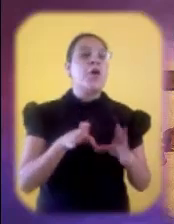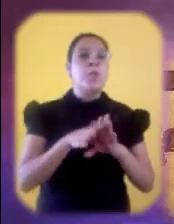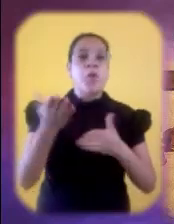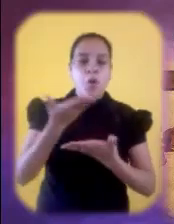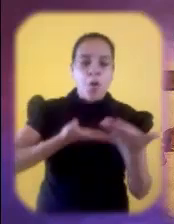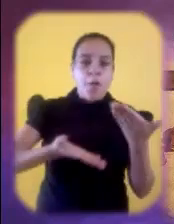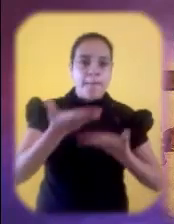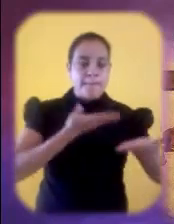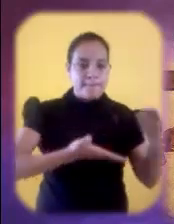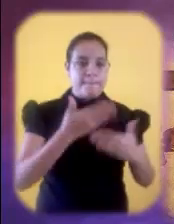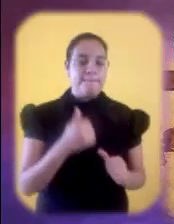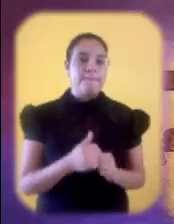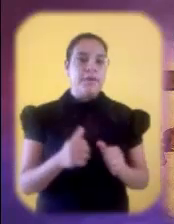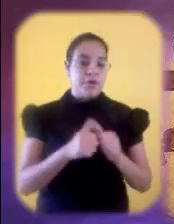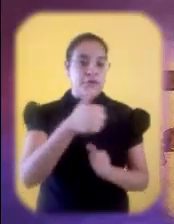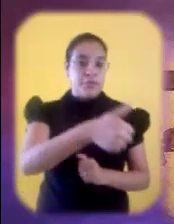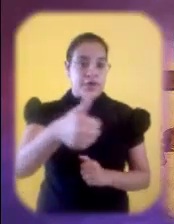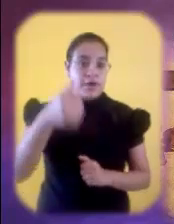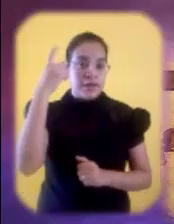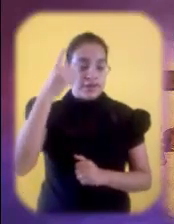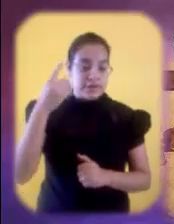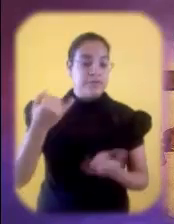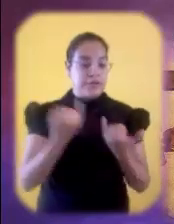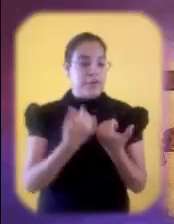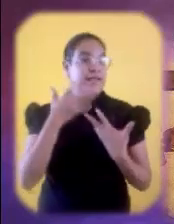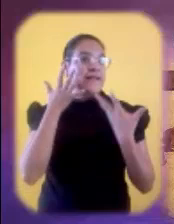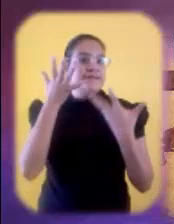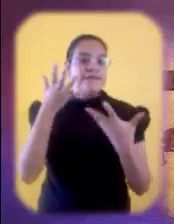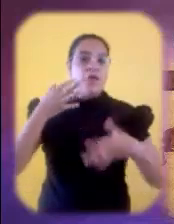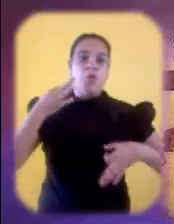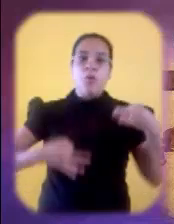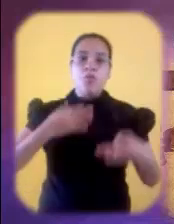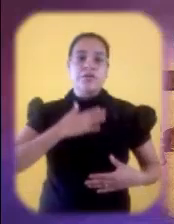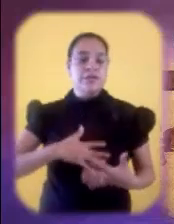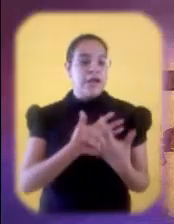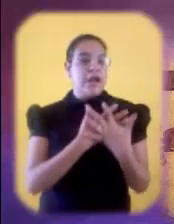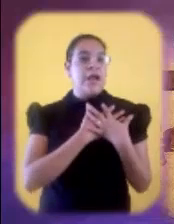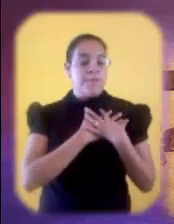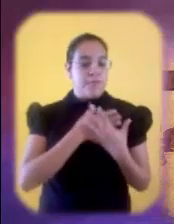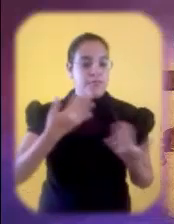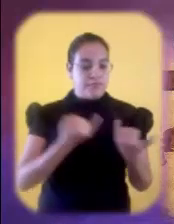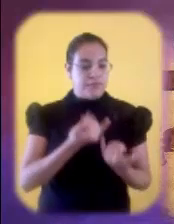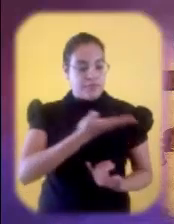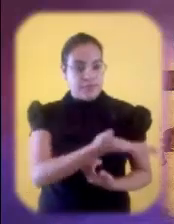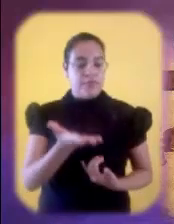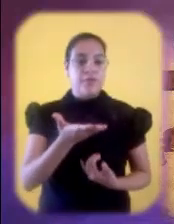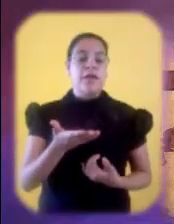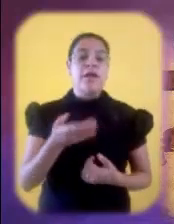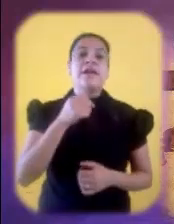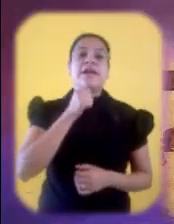de compartir con cada uno de sus discípulos la búsqueda de justicia y amor.